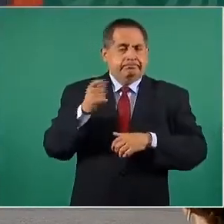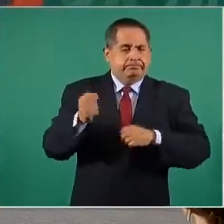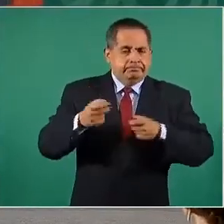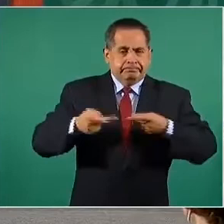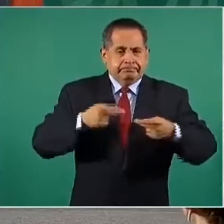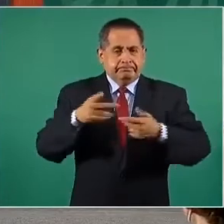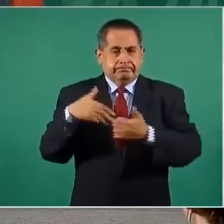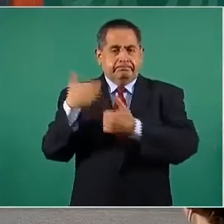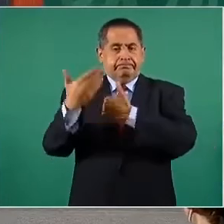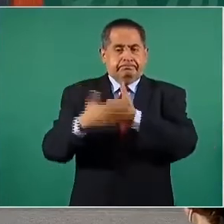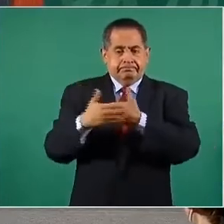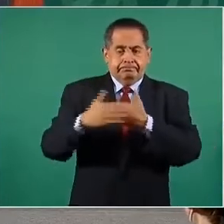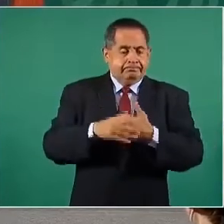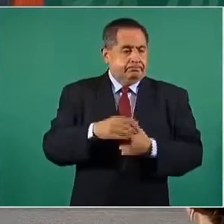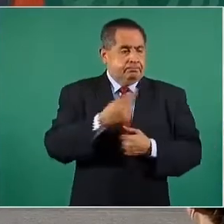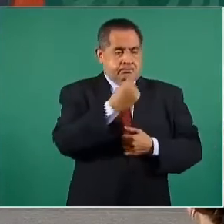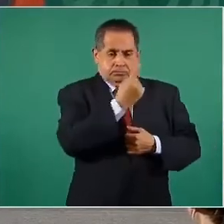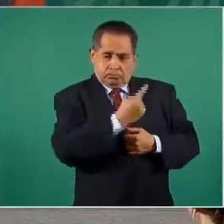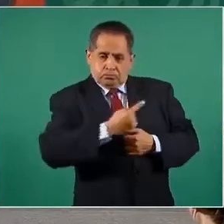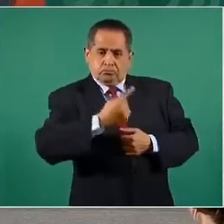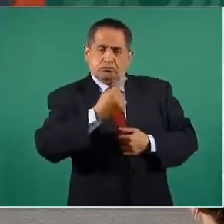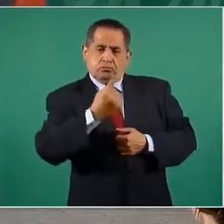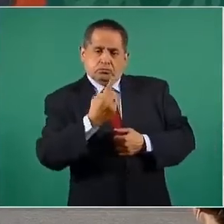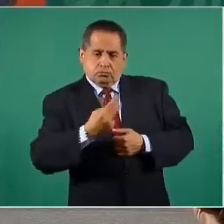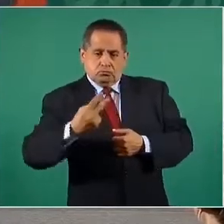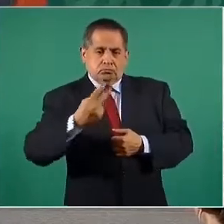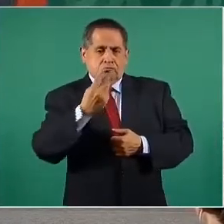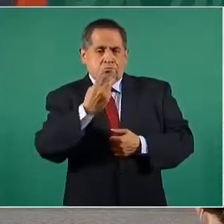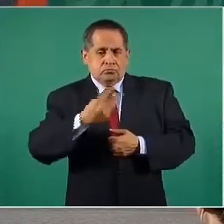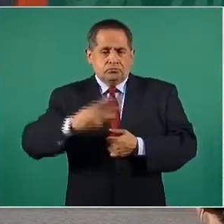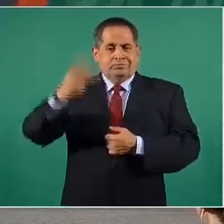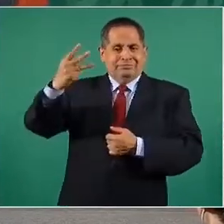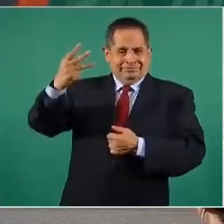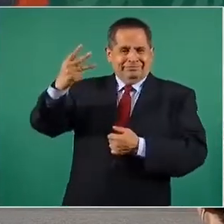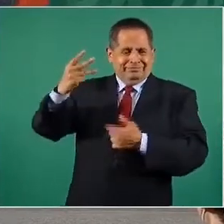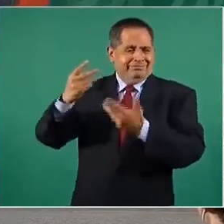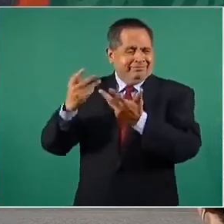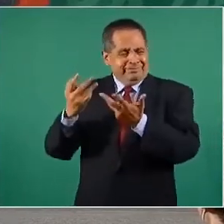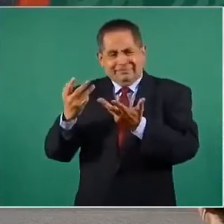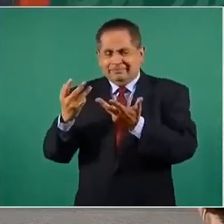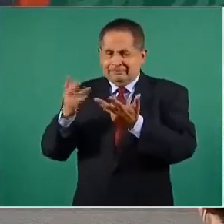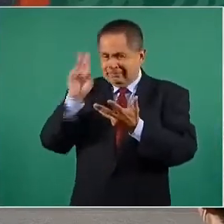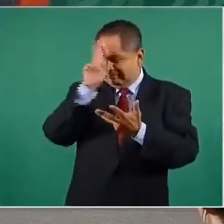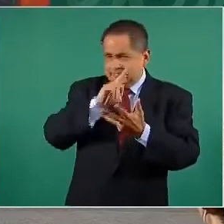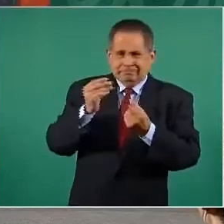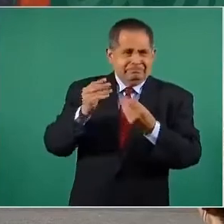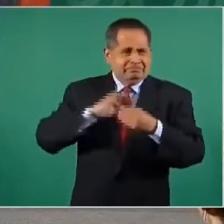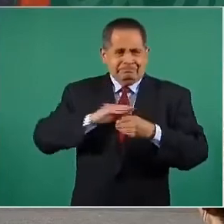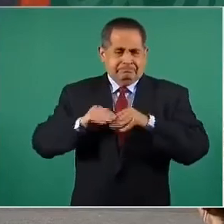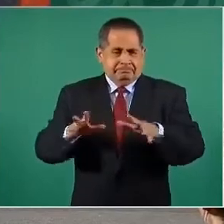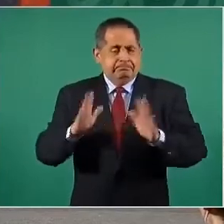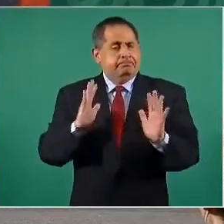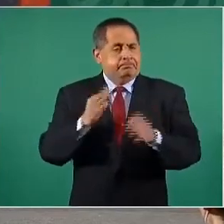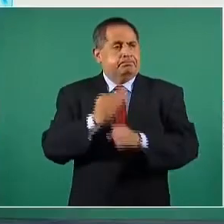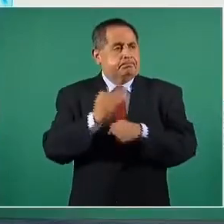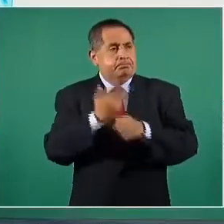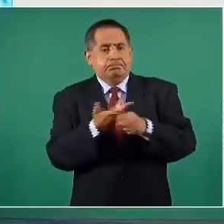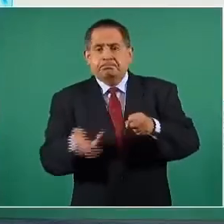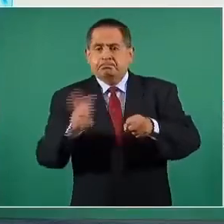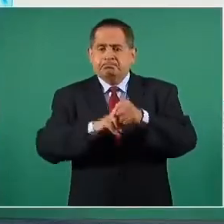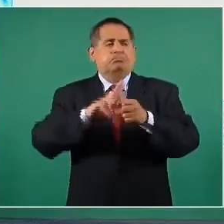de la tercera oleada. Estamos en el proceso de reconversión hospitalaria. Hemos visto que en algunos casos,